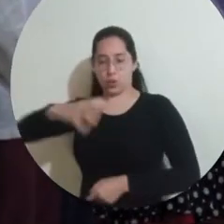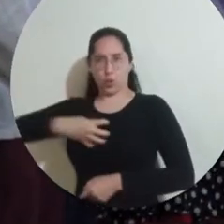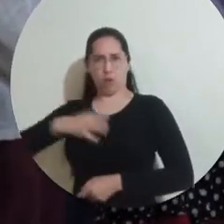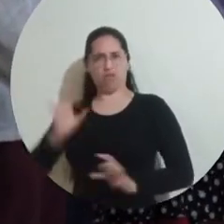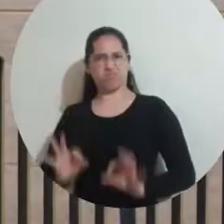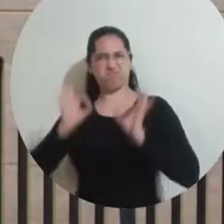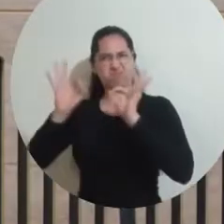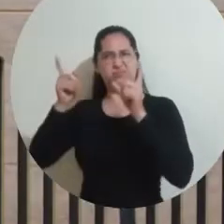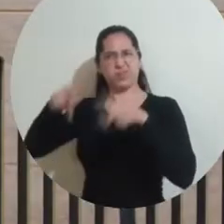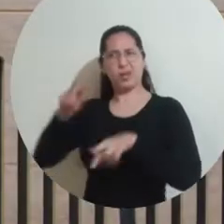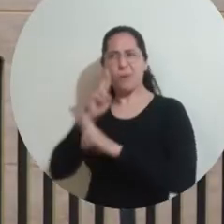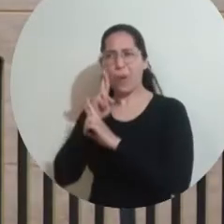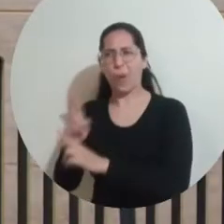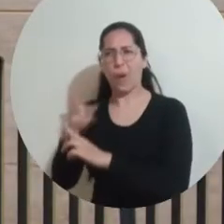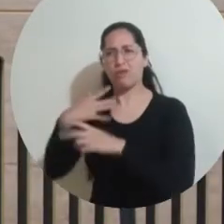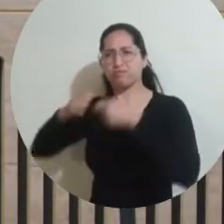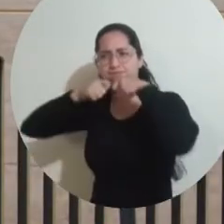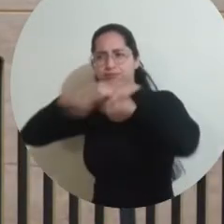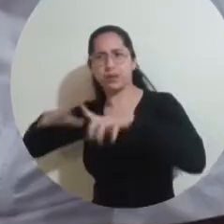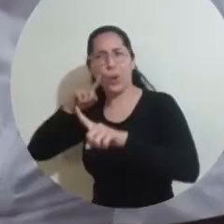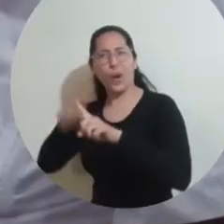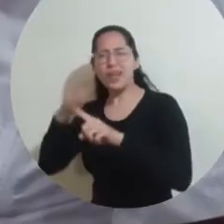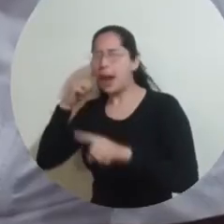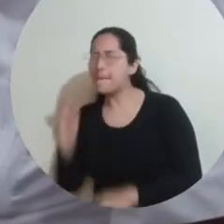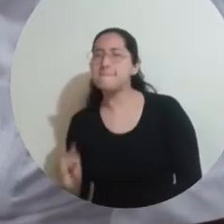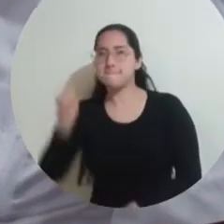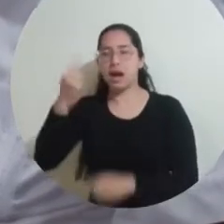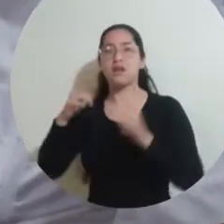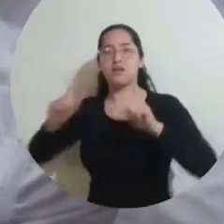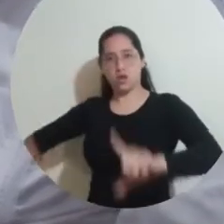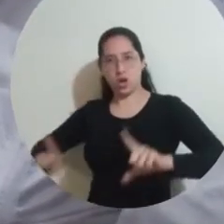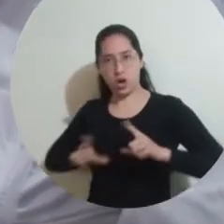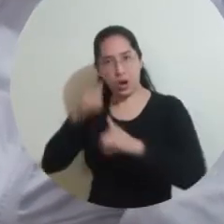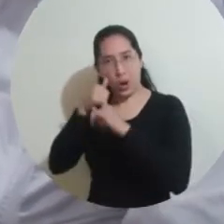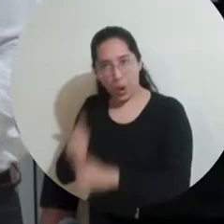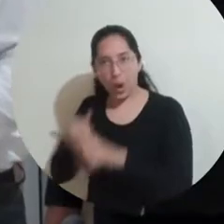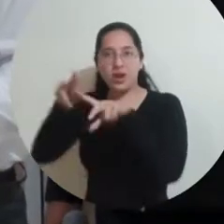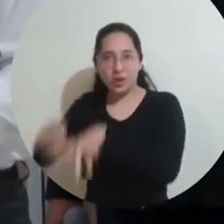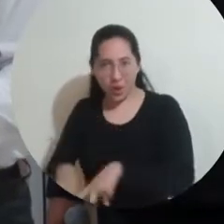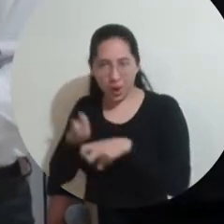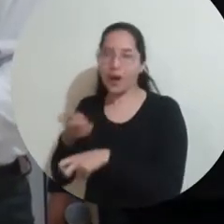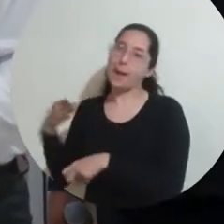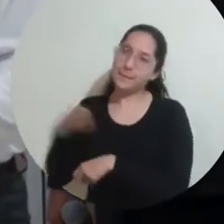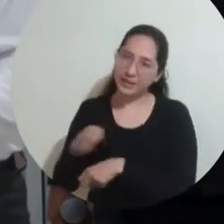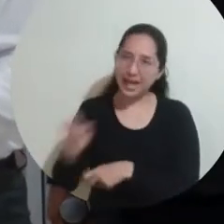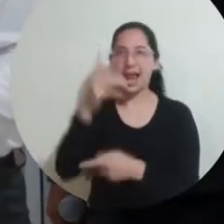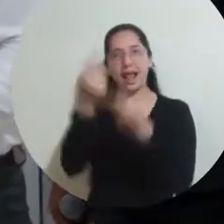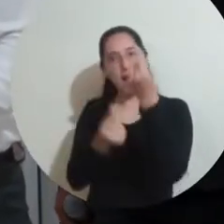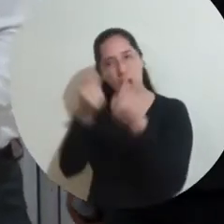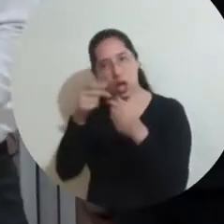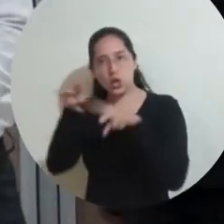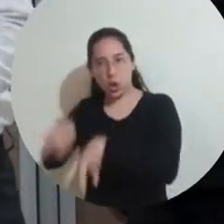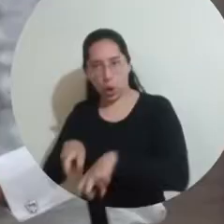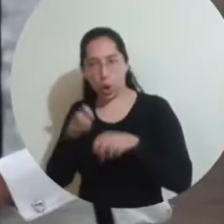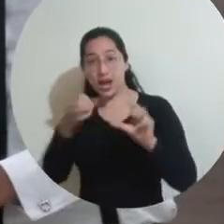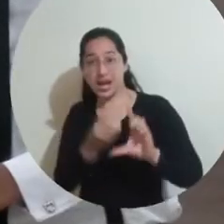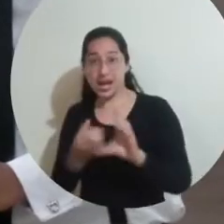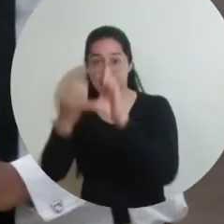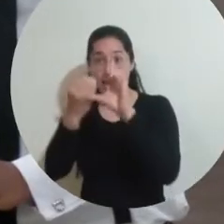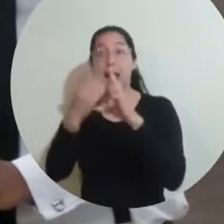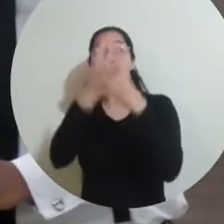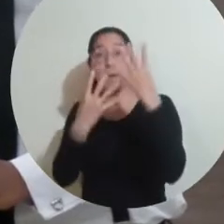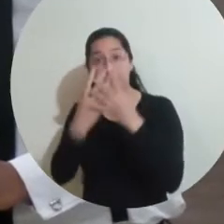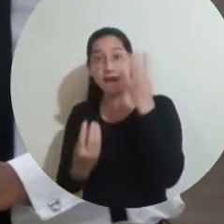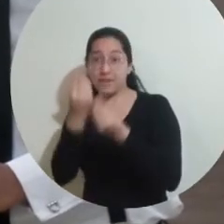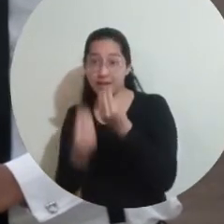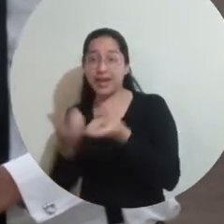y a la excelencia y reconocimientos públicos a los pioneros en obtener títulos en Ingeniería Agronómica, Ingeniería Pesquera, Economía Agrícola,